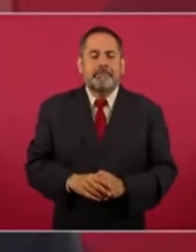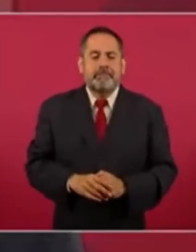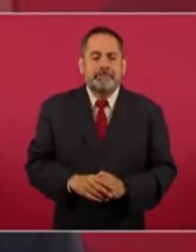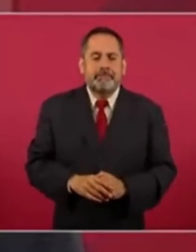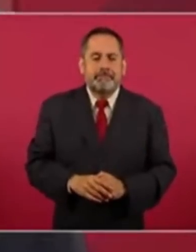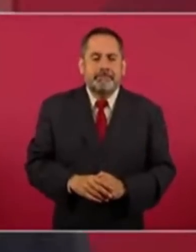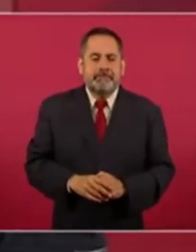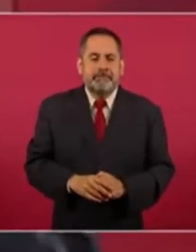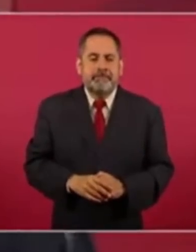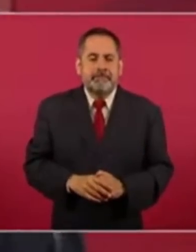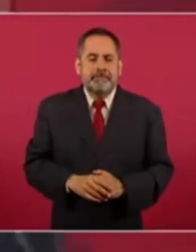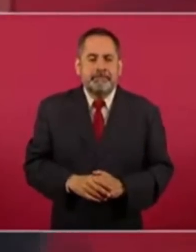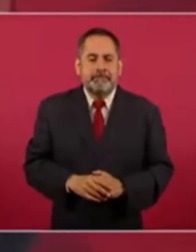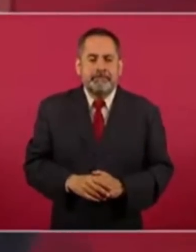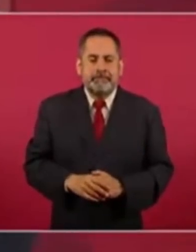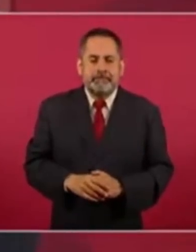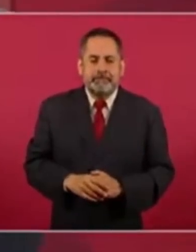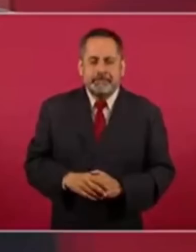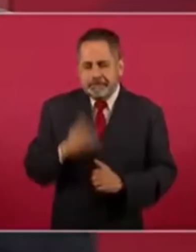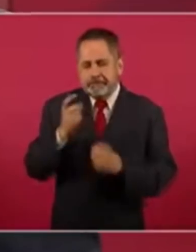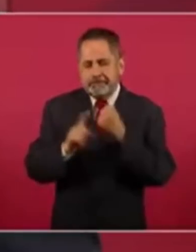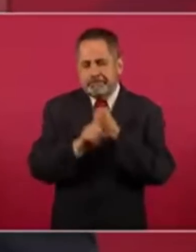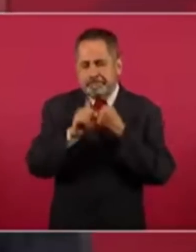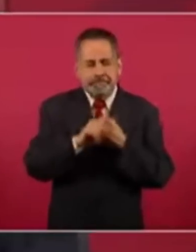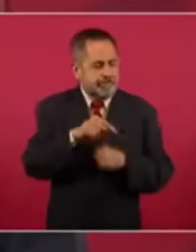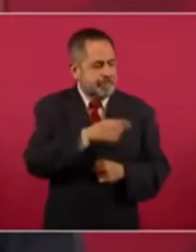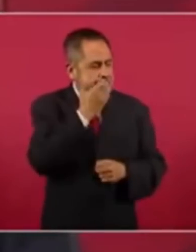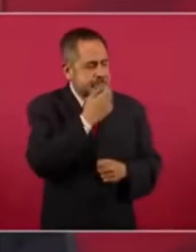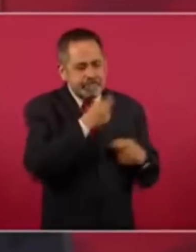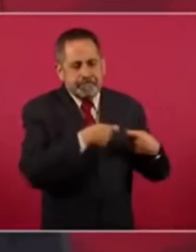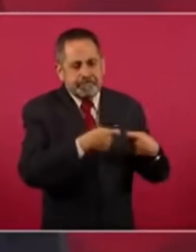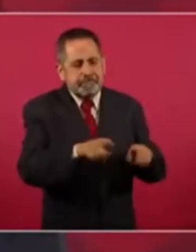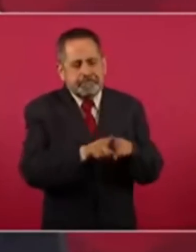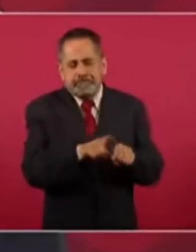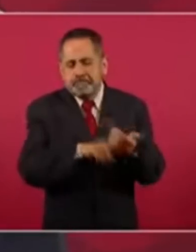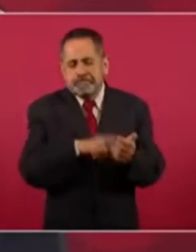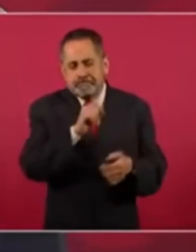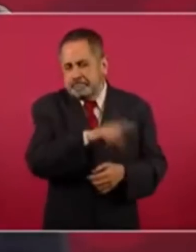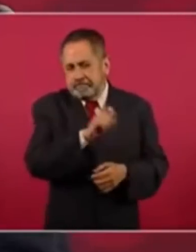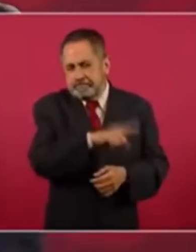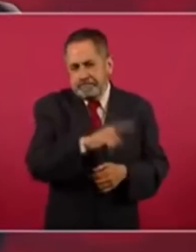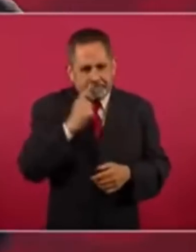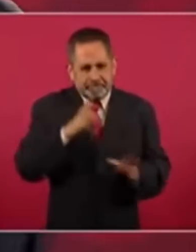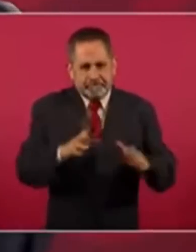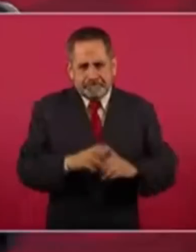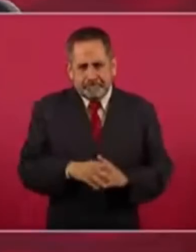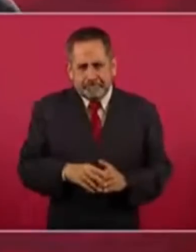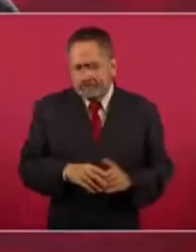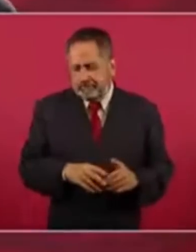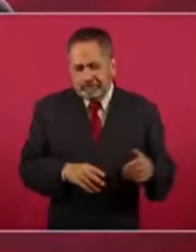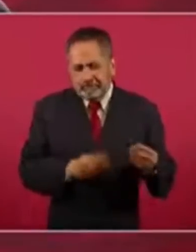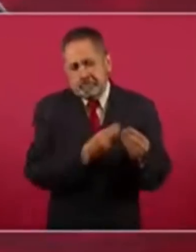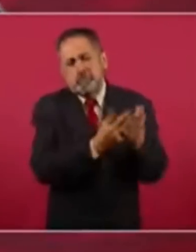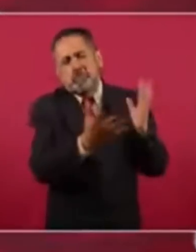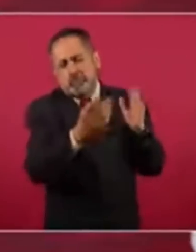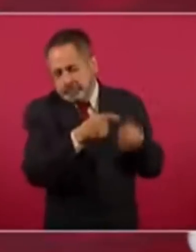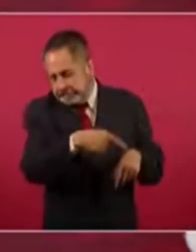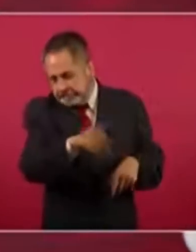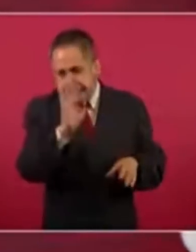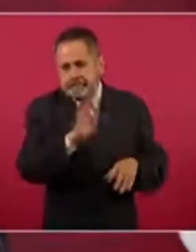Ese es el problema del conservadorismo. no ese, bueno, son varios, pero